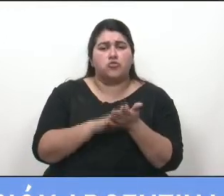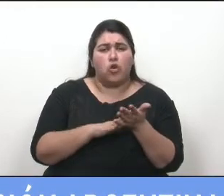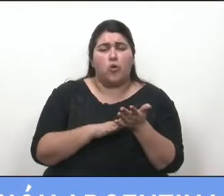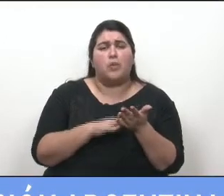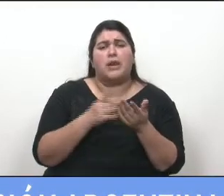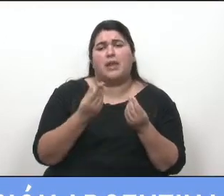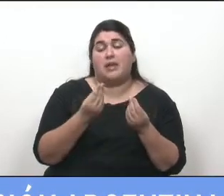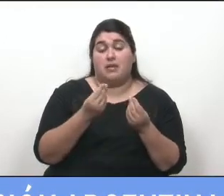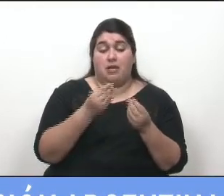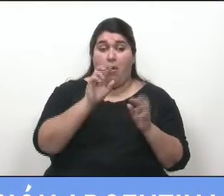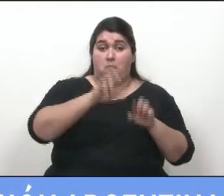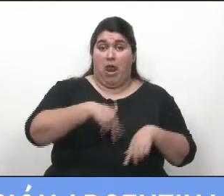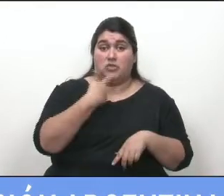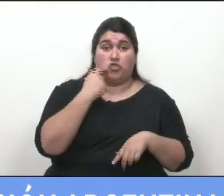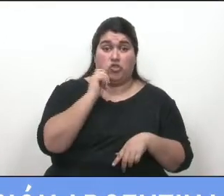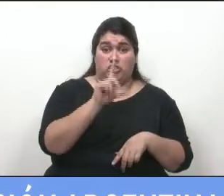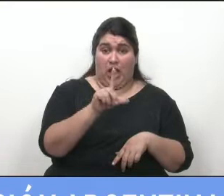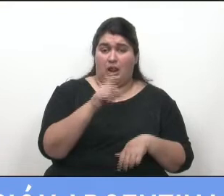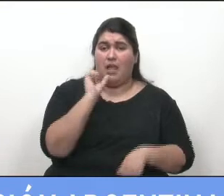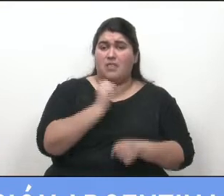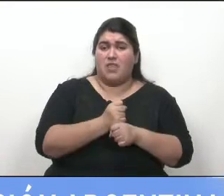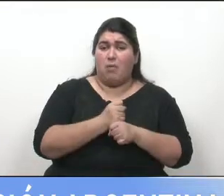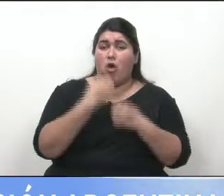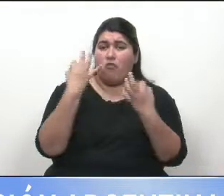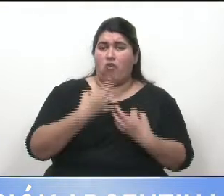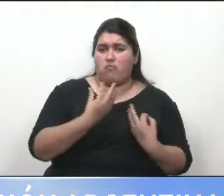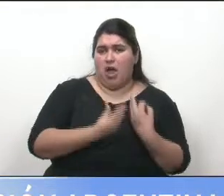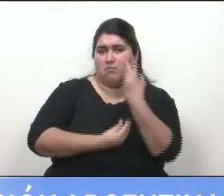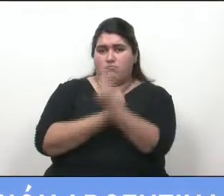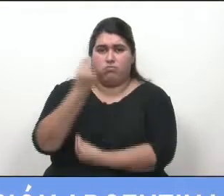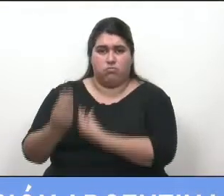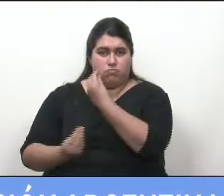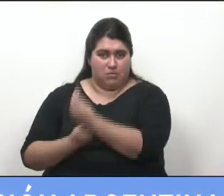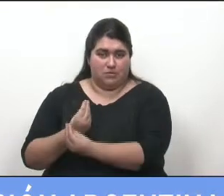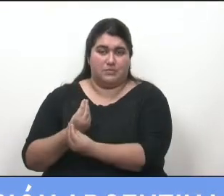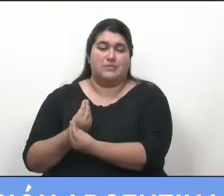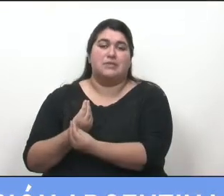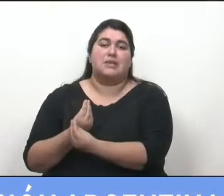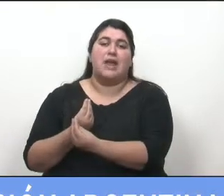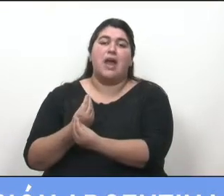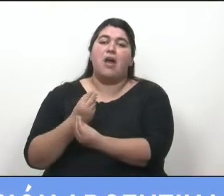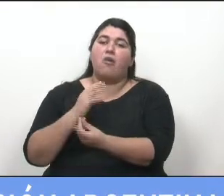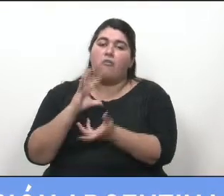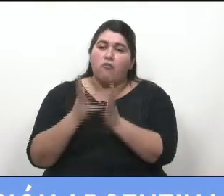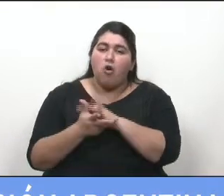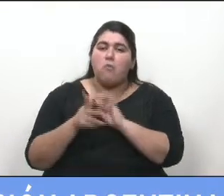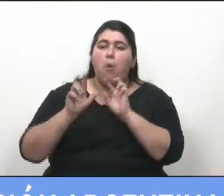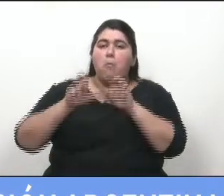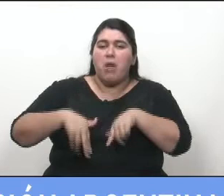sociales al trabajo formal previo cumplimiento de un programa de capacitación.